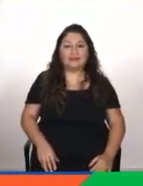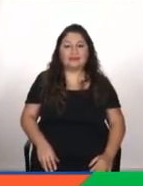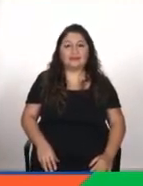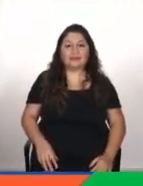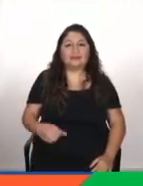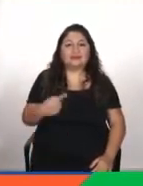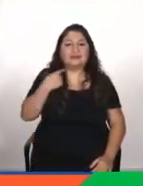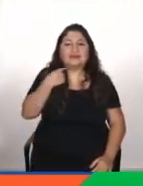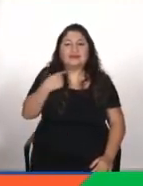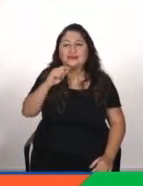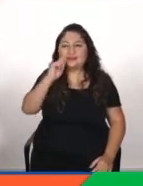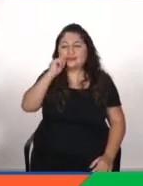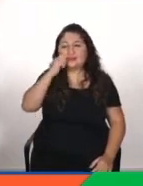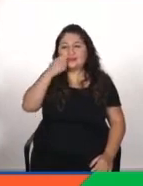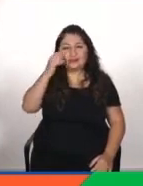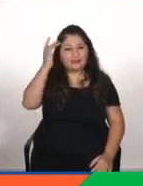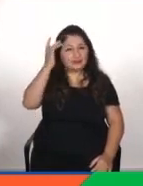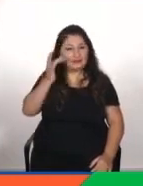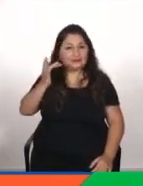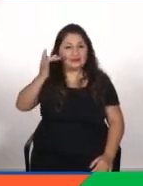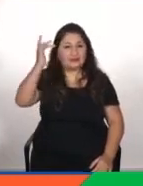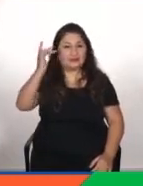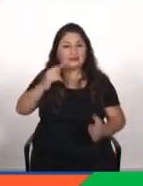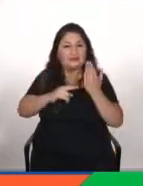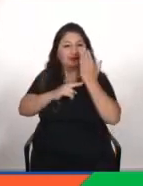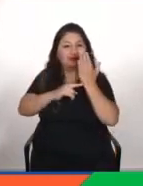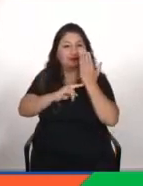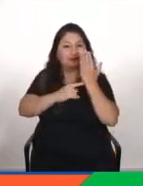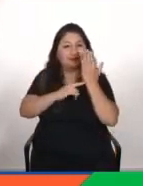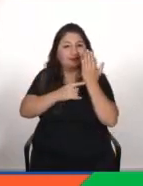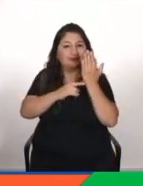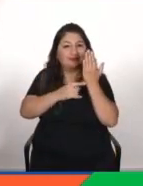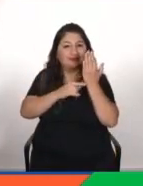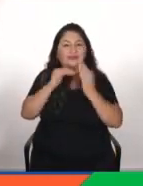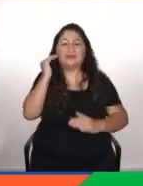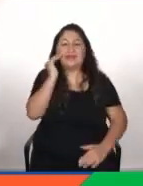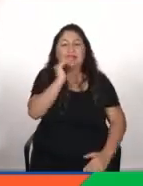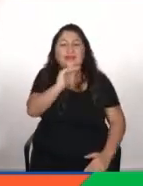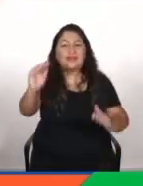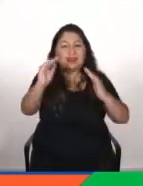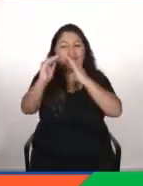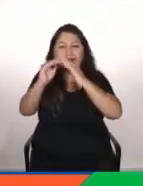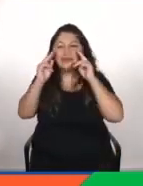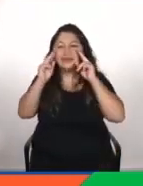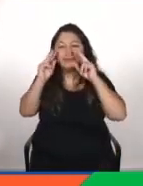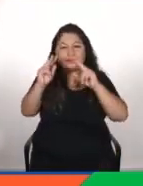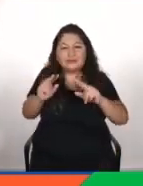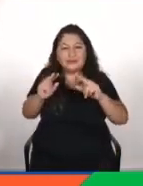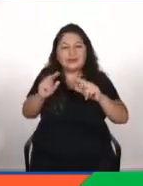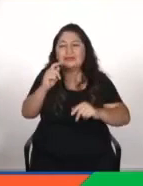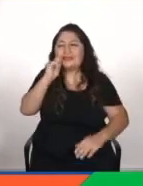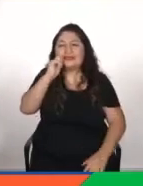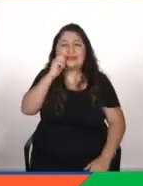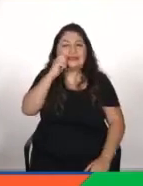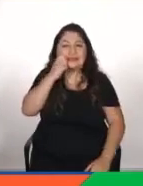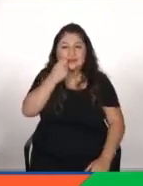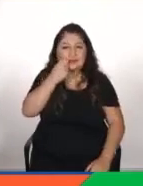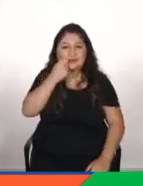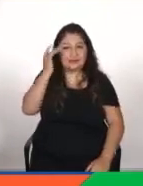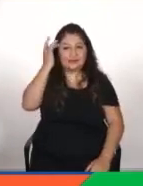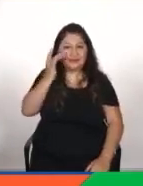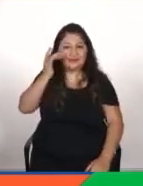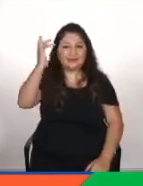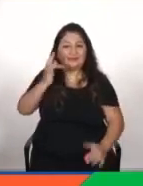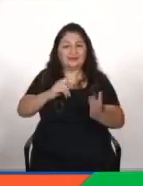la inteligencia artificial? Para alguien que no tiene idea, la gente que no está viendo en sus casas, los niños ¿Qué diablos es la inteligencia artificial, Carlos? Pues es la